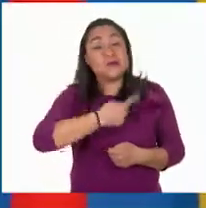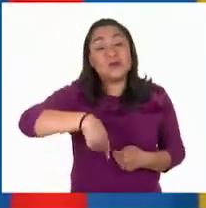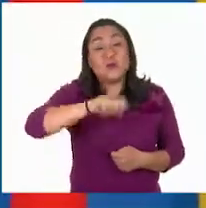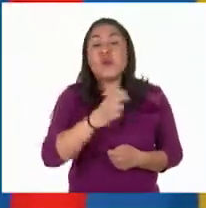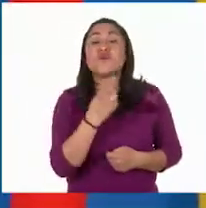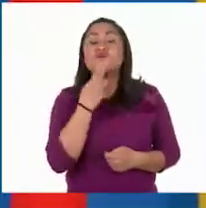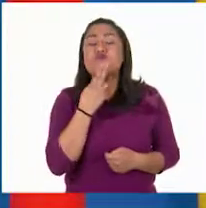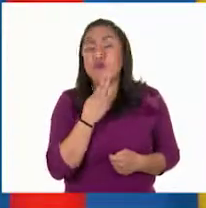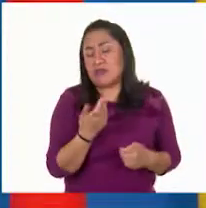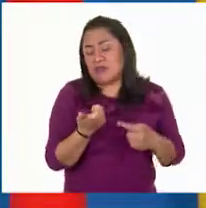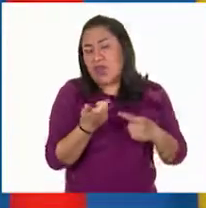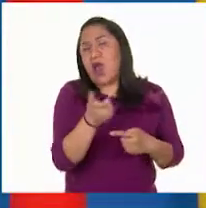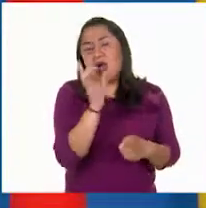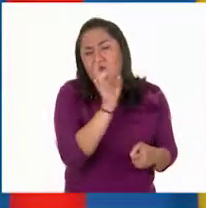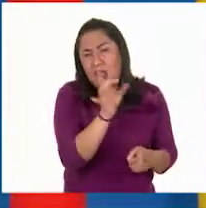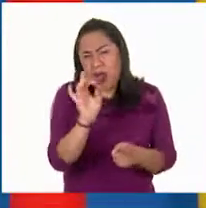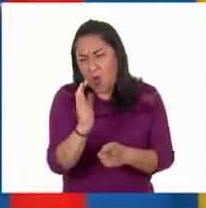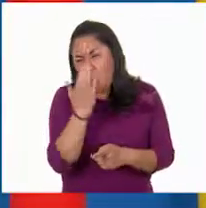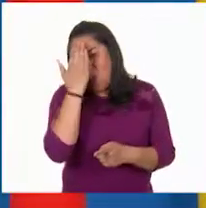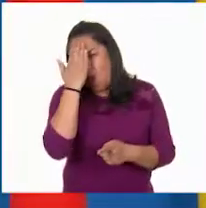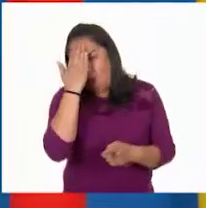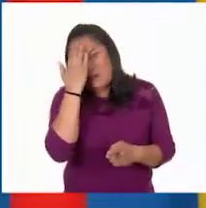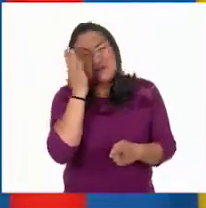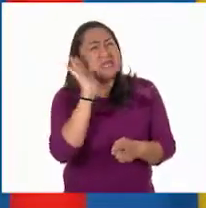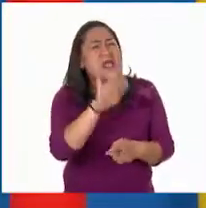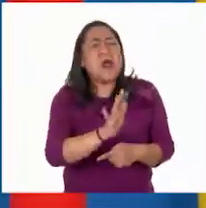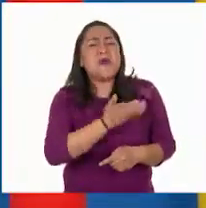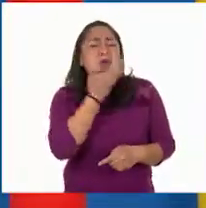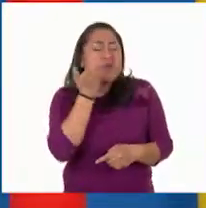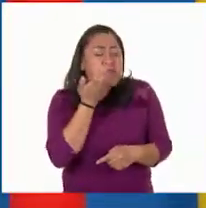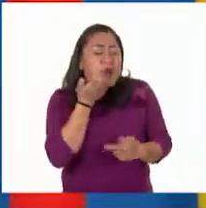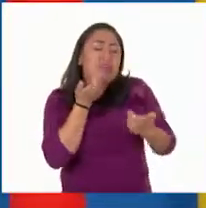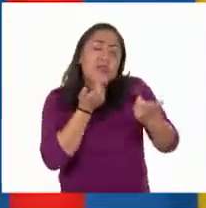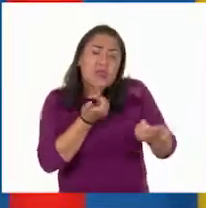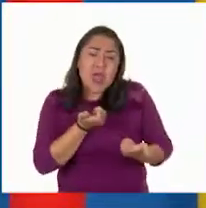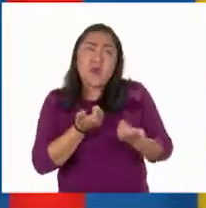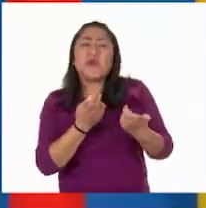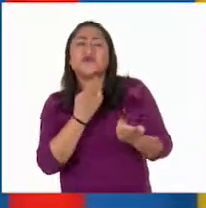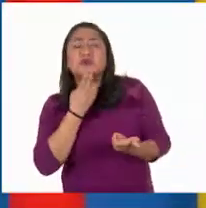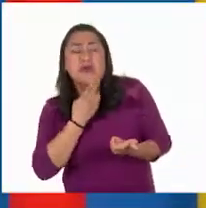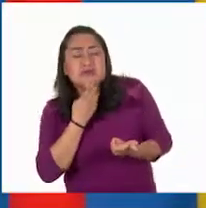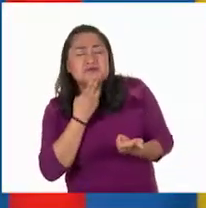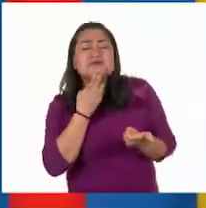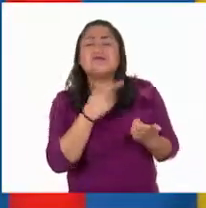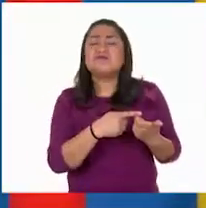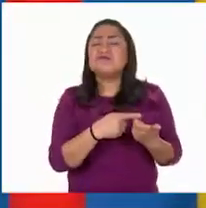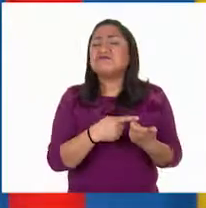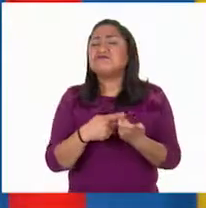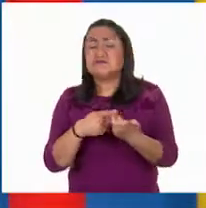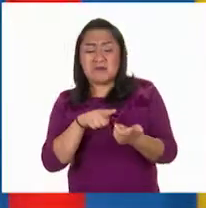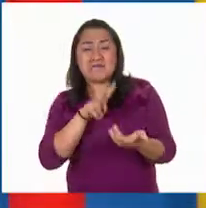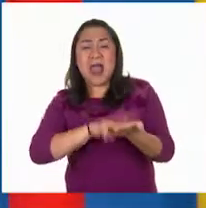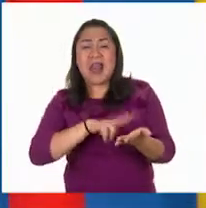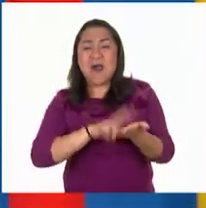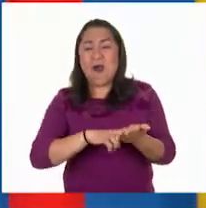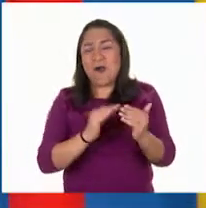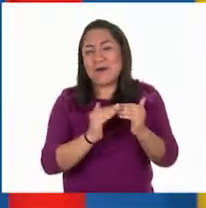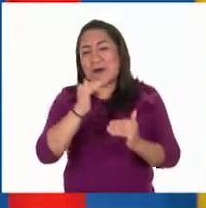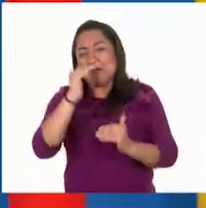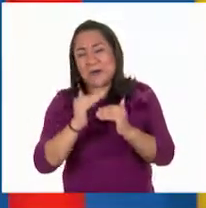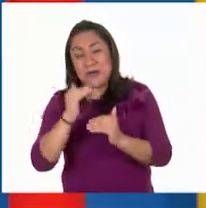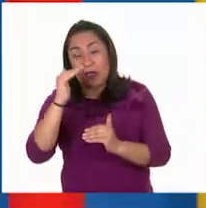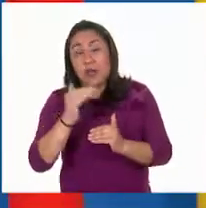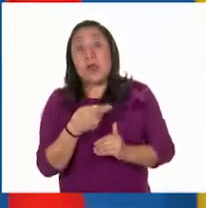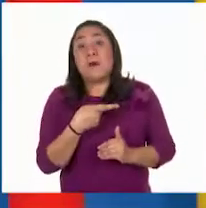lo conocemos, lo reconocemos como tal, lo aceptamos, lo usamos y confiamos en su valor. Pero